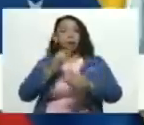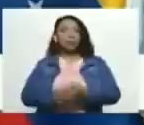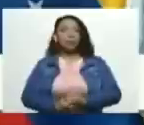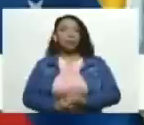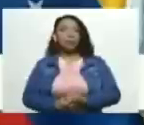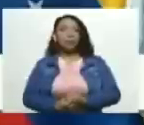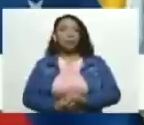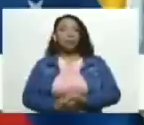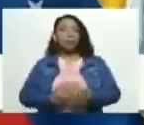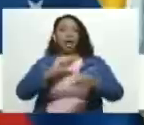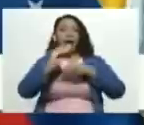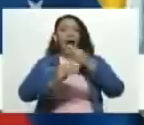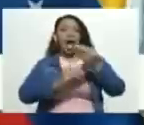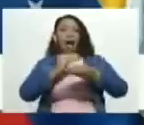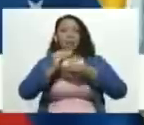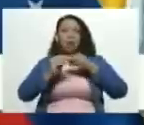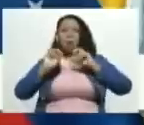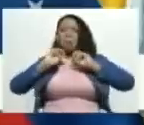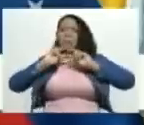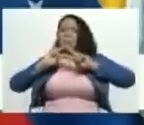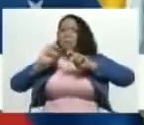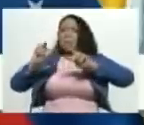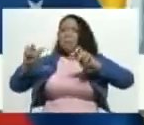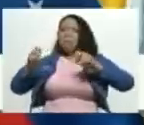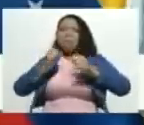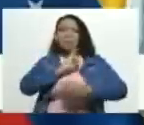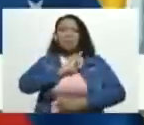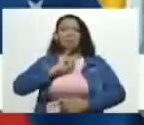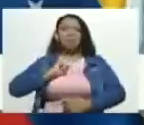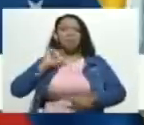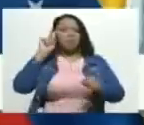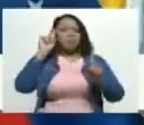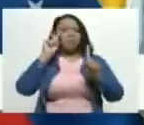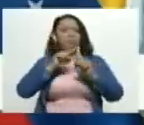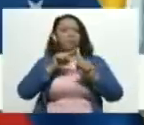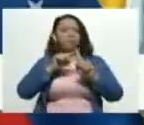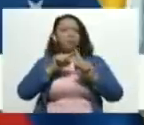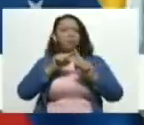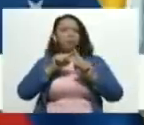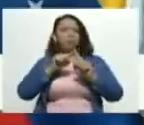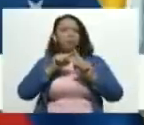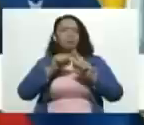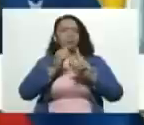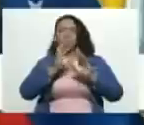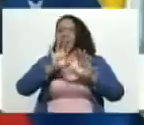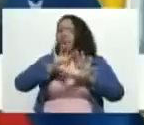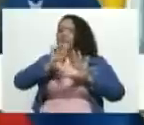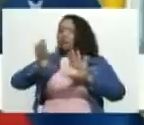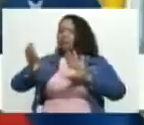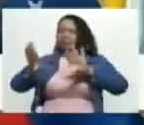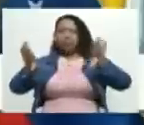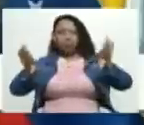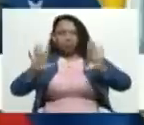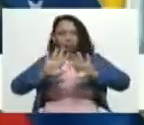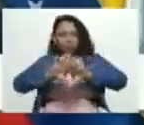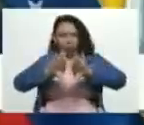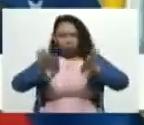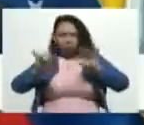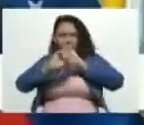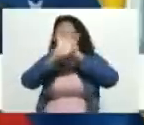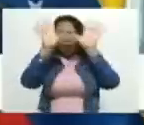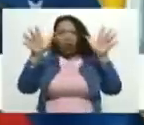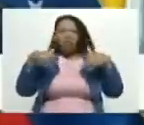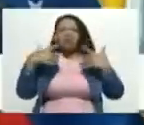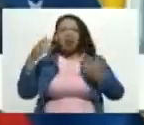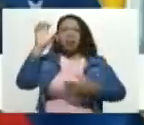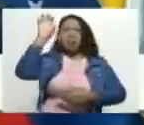hagamos una investigación independiente objetiva imparcial y veamos en qué país del planeta tierra del mundo